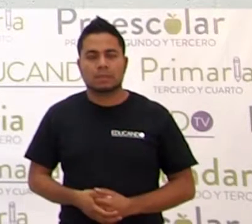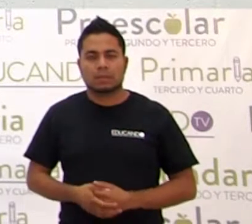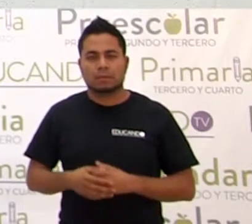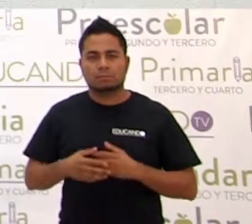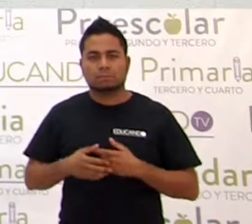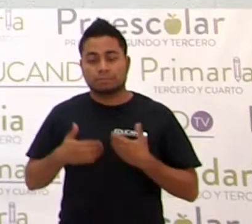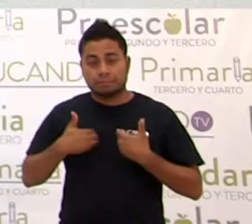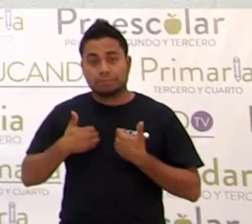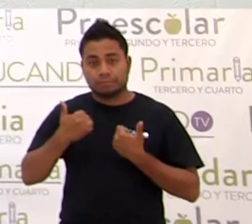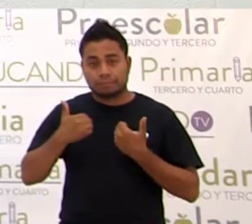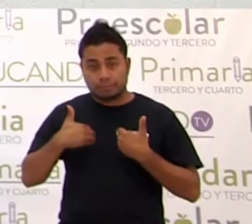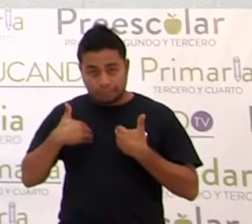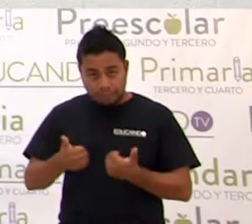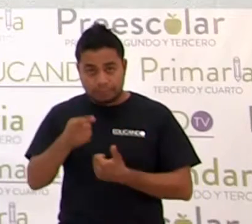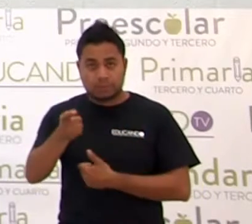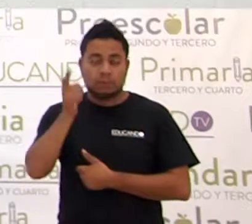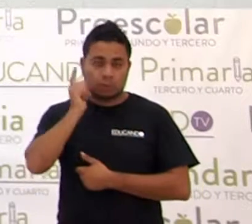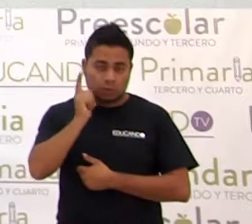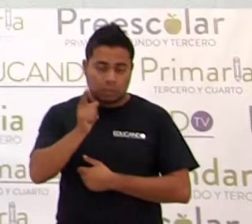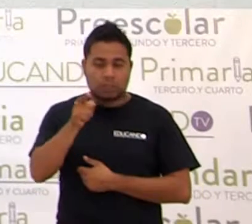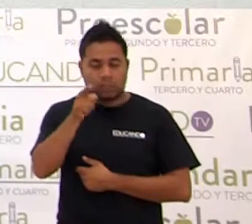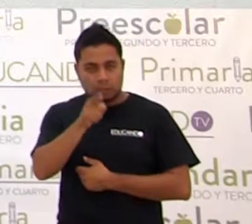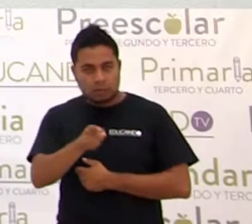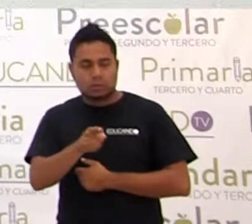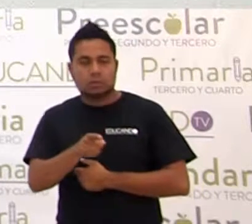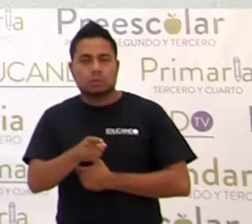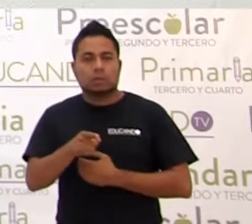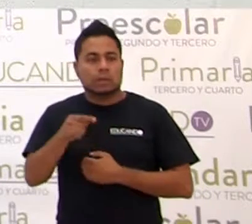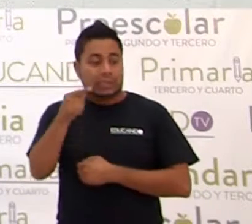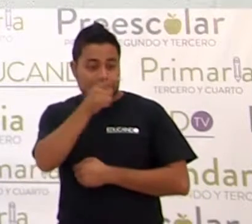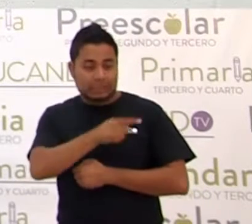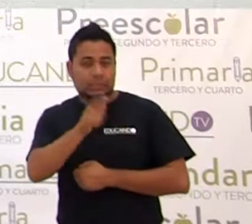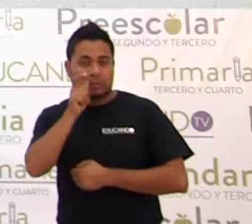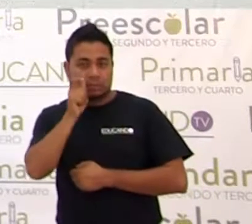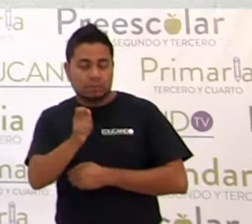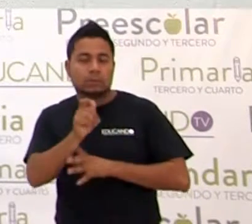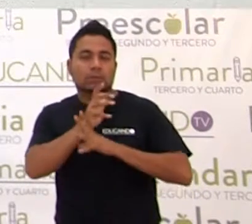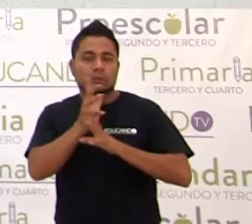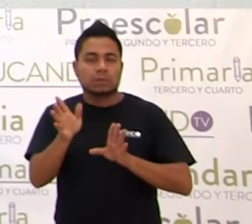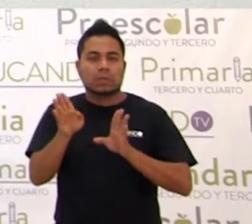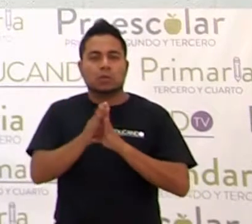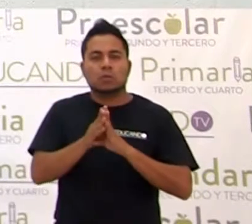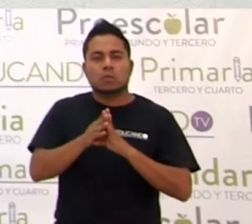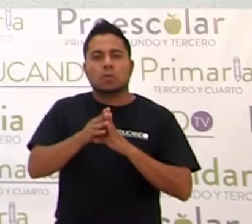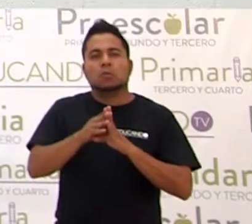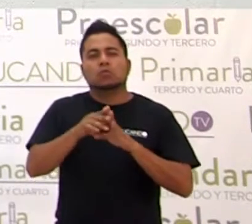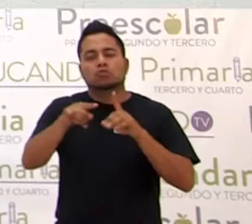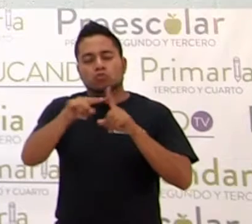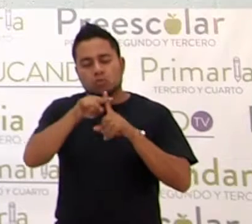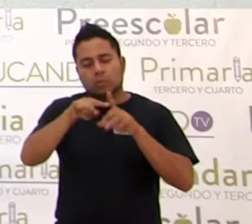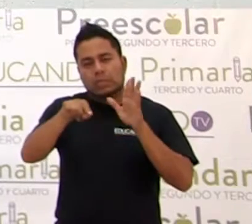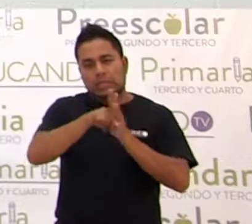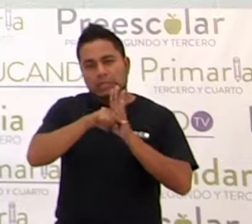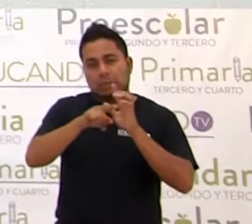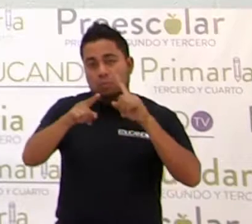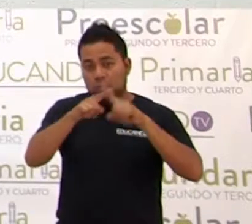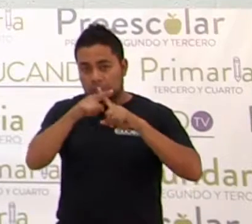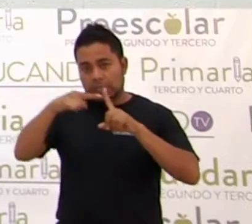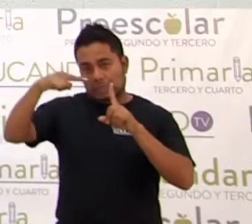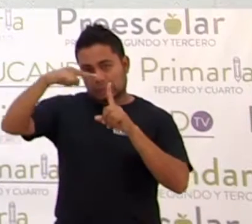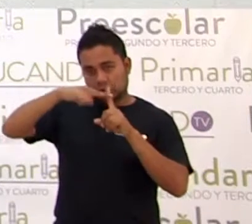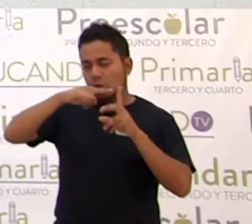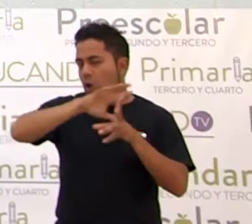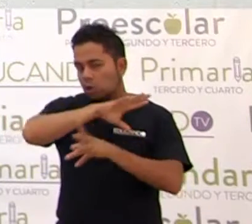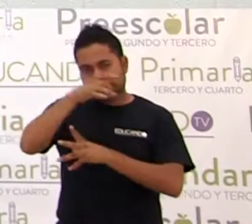comprendiendo, estén entendiendo. Nosotros ya abordamos las operaciones básicas, ¿sí? Esta es la de